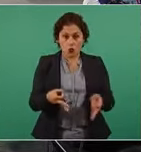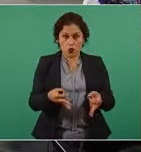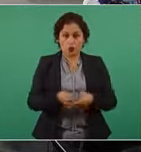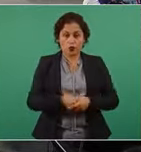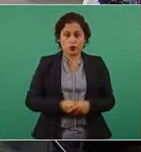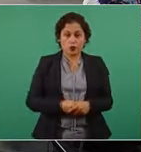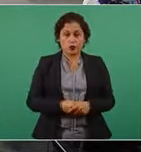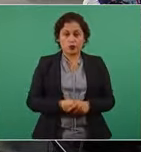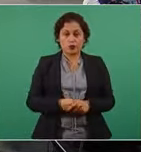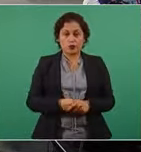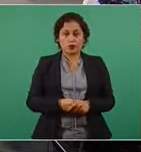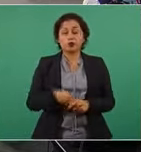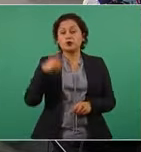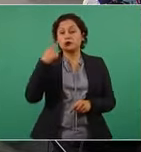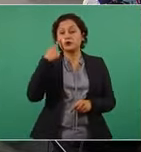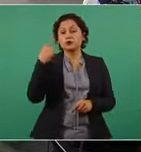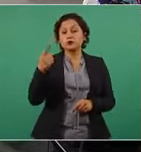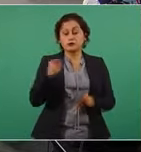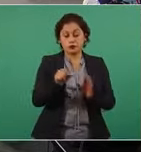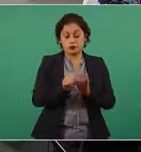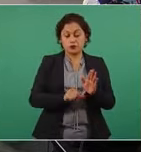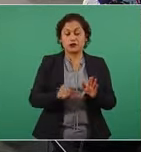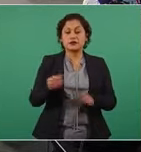Miren cómo nos fue en mayo